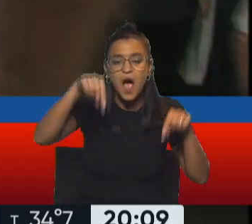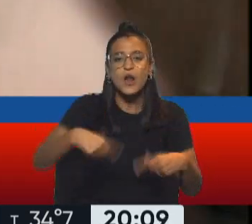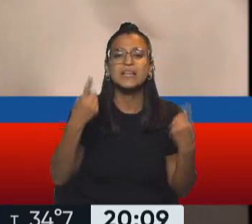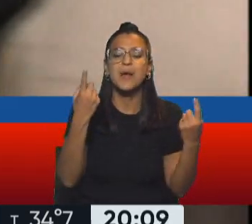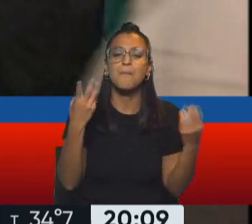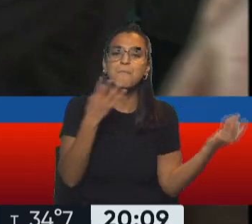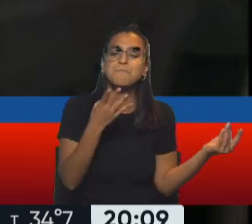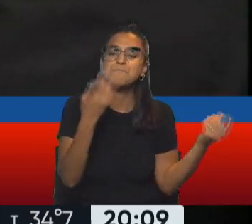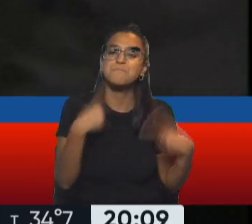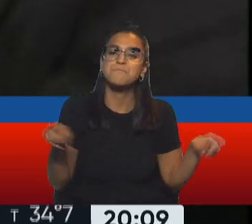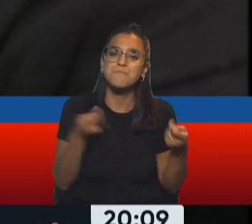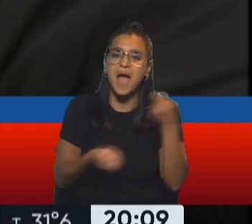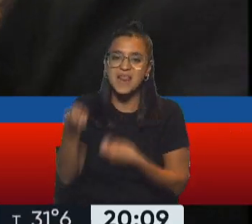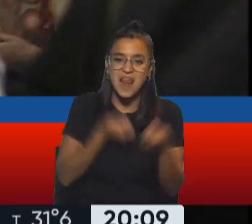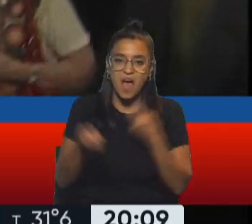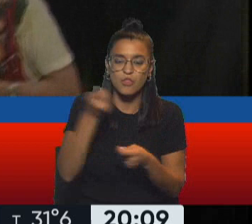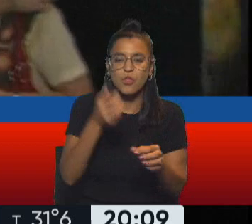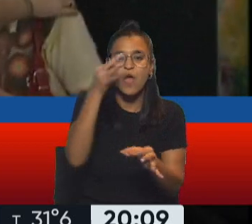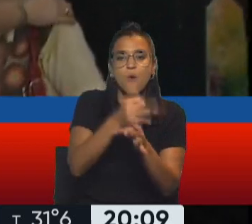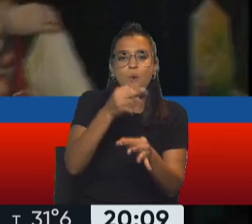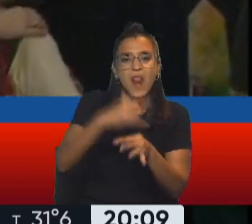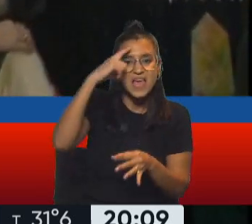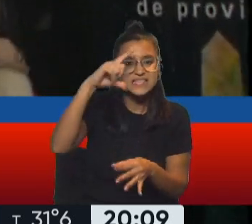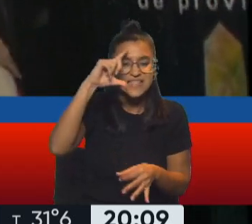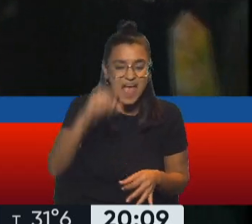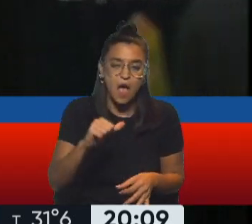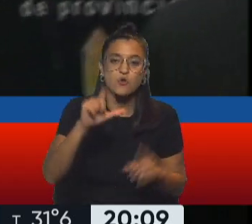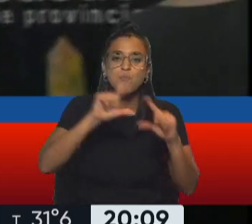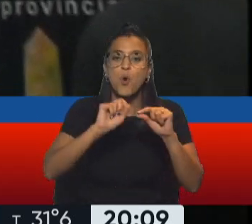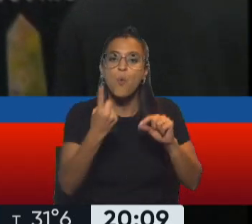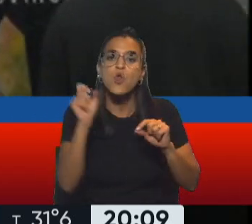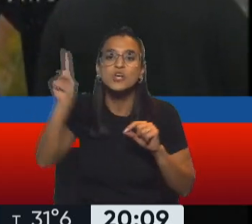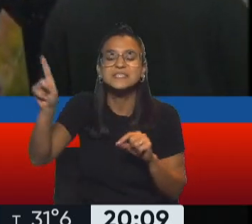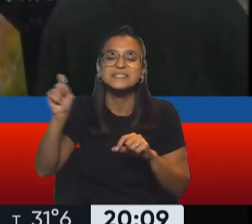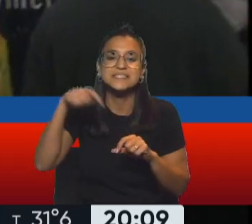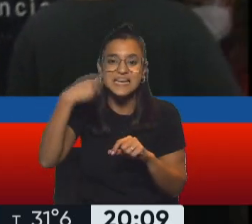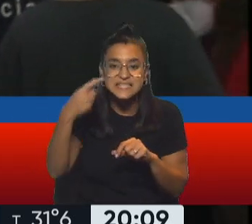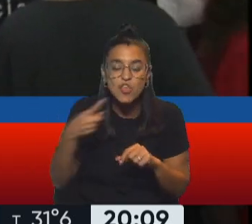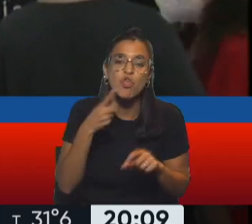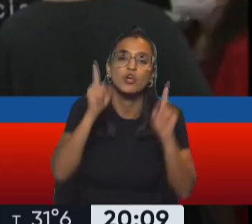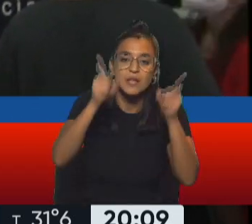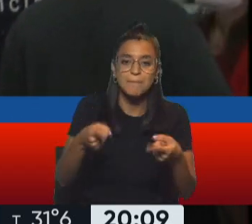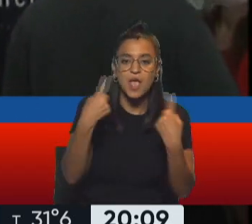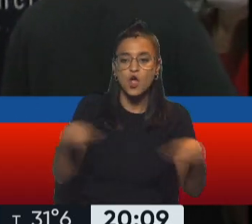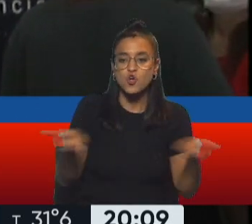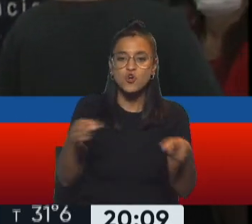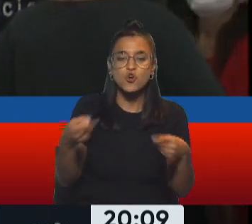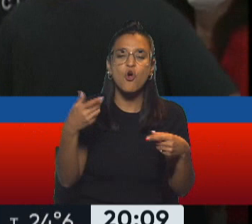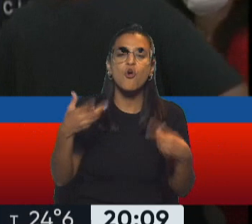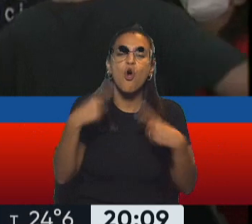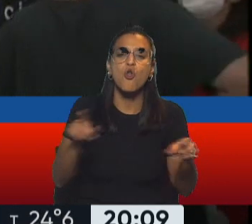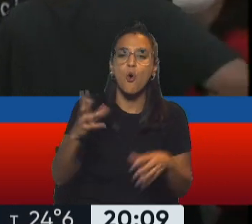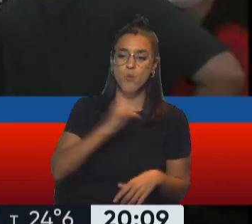bailando los chicos de la Escuela ESEA número 1 de San Isidro. Vamos a estar disfrutando de los coros de la Universidad de La